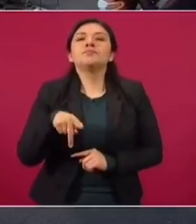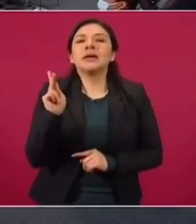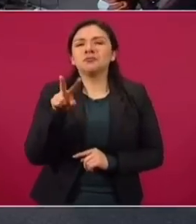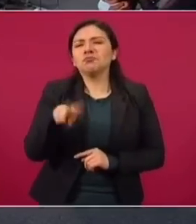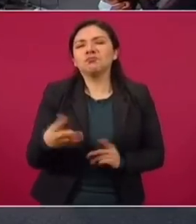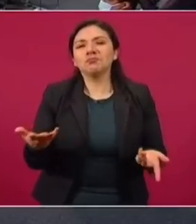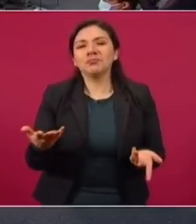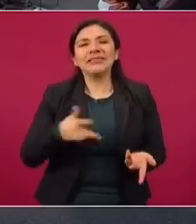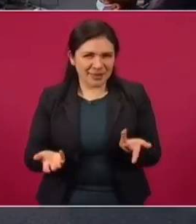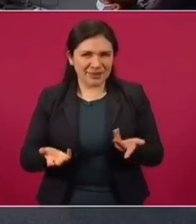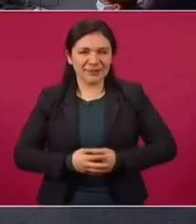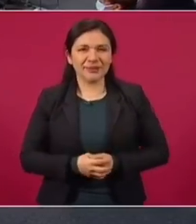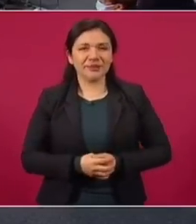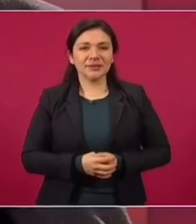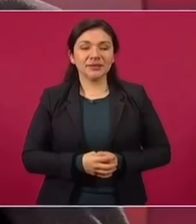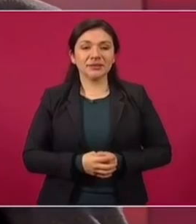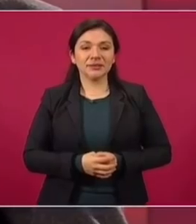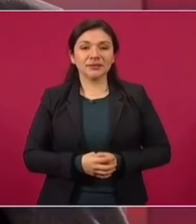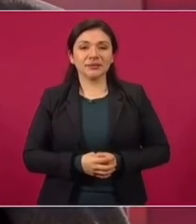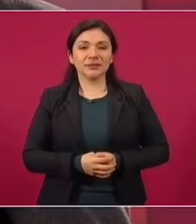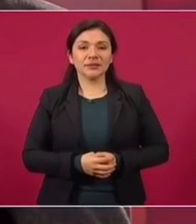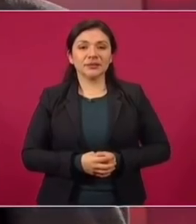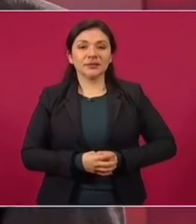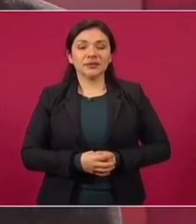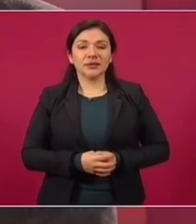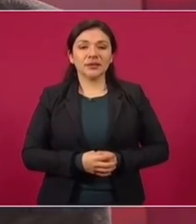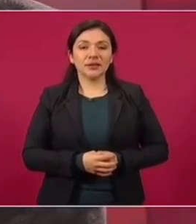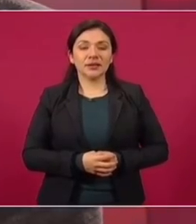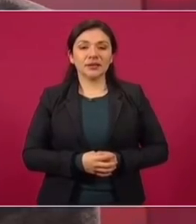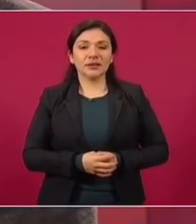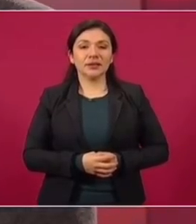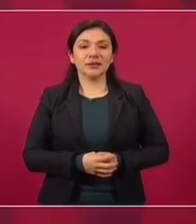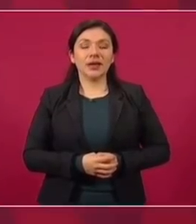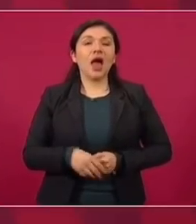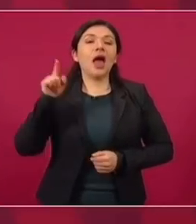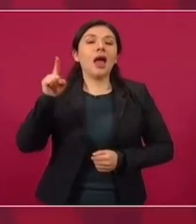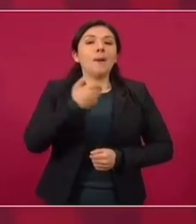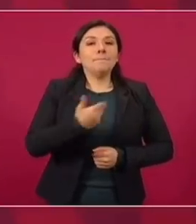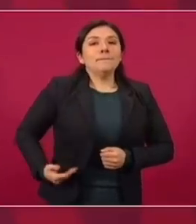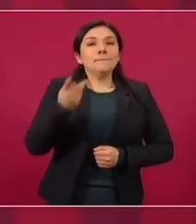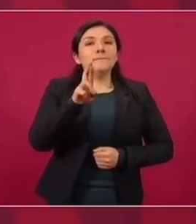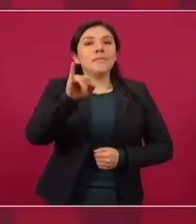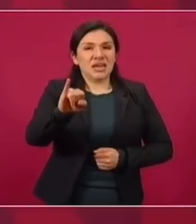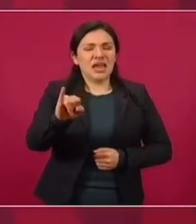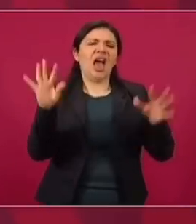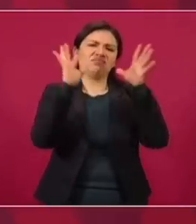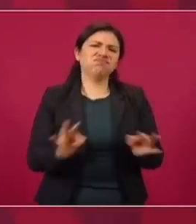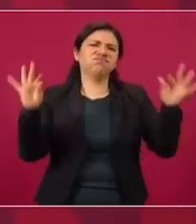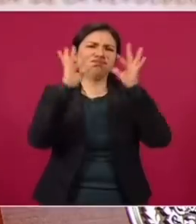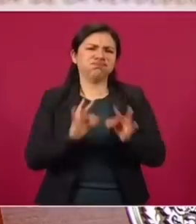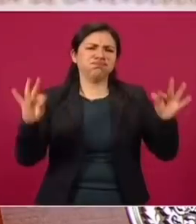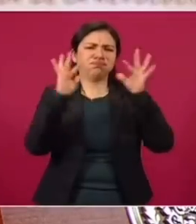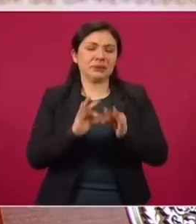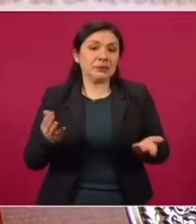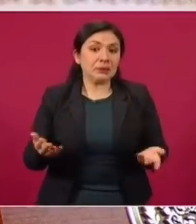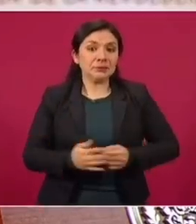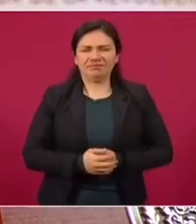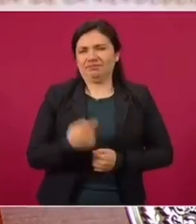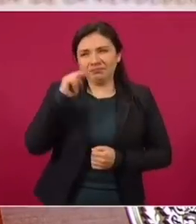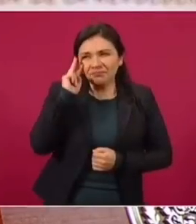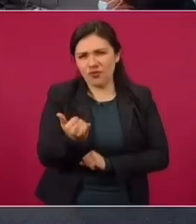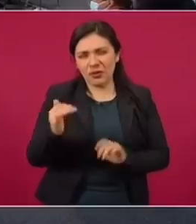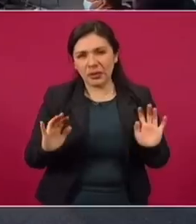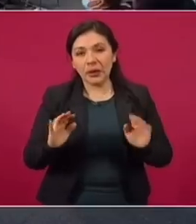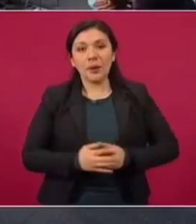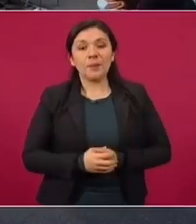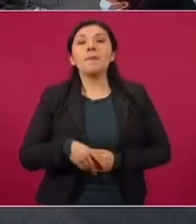alegra la vida. Se camucó el presidente del PRI en una declaración. Es evidente